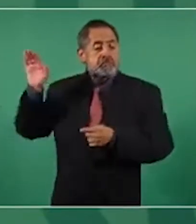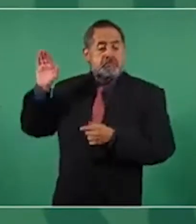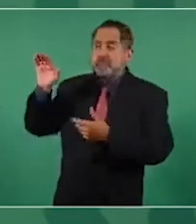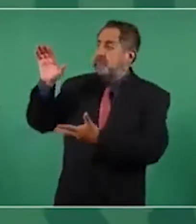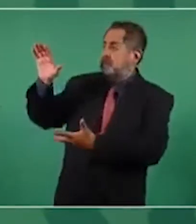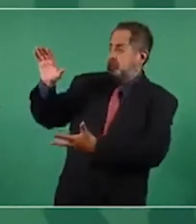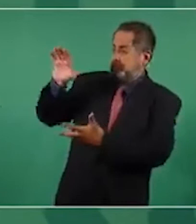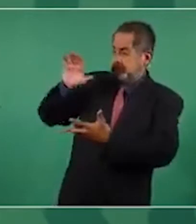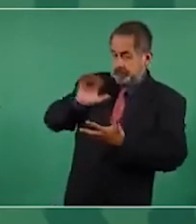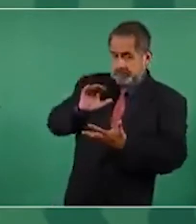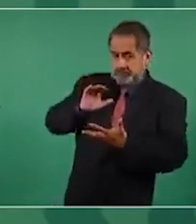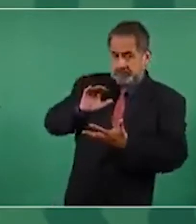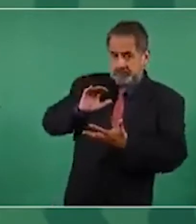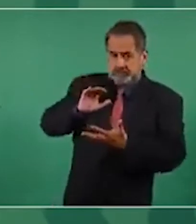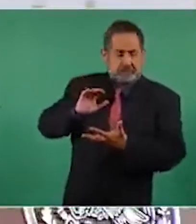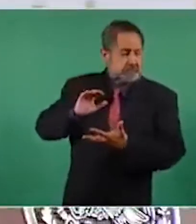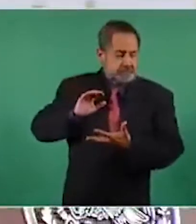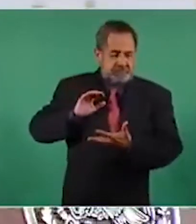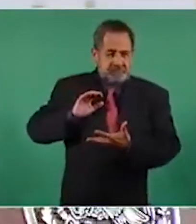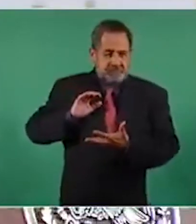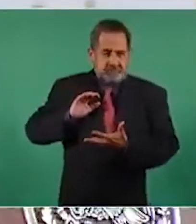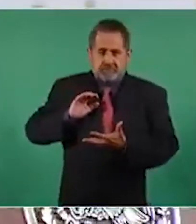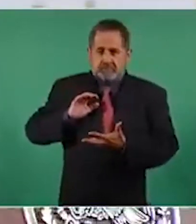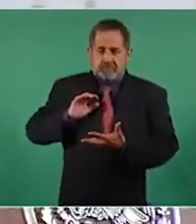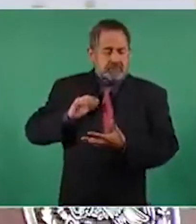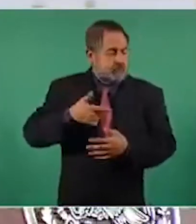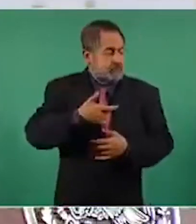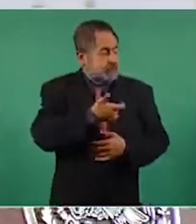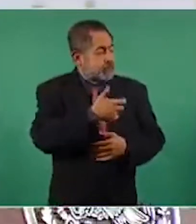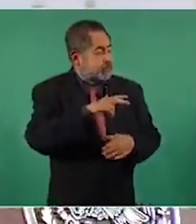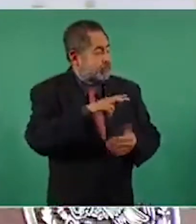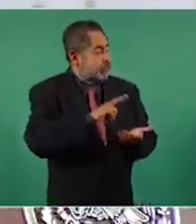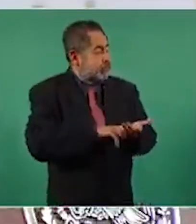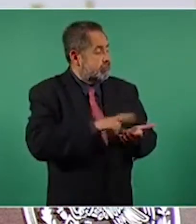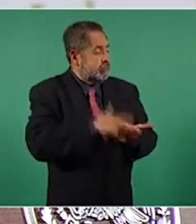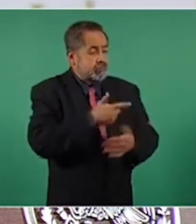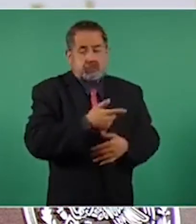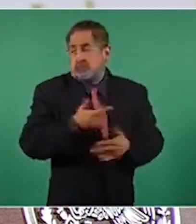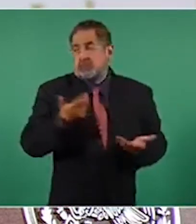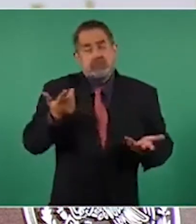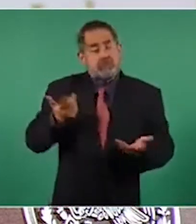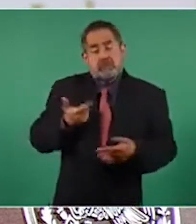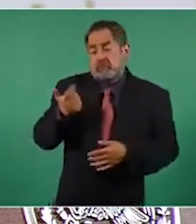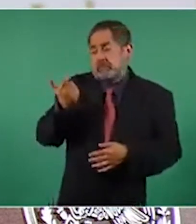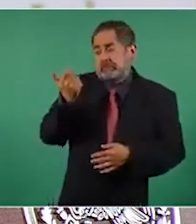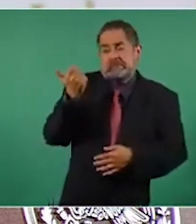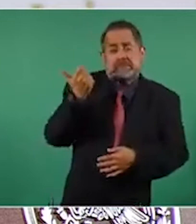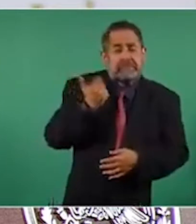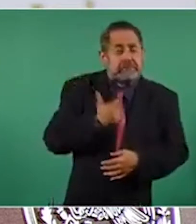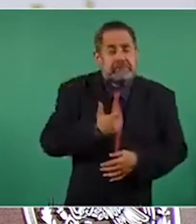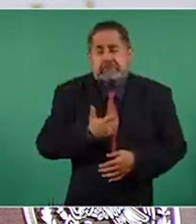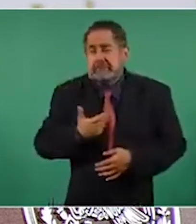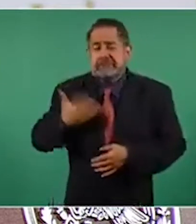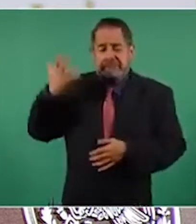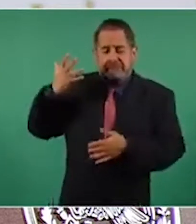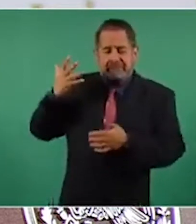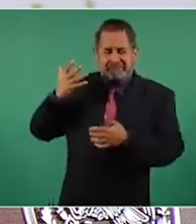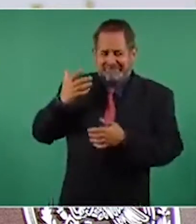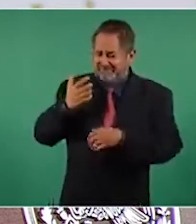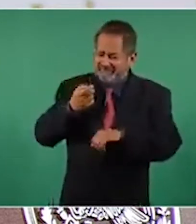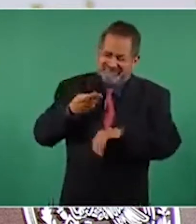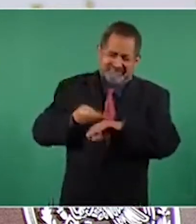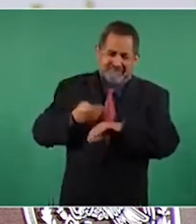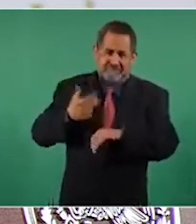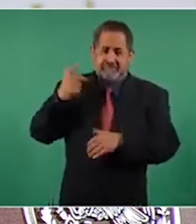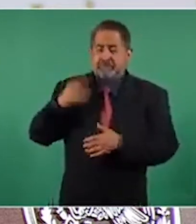Desde luego a precios elevadísimos, muchas veces